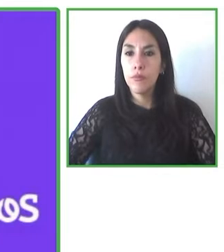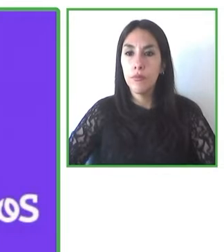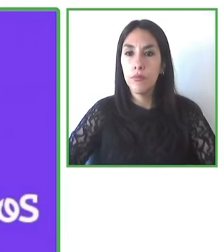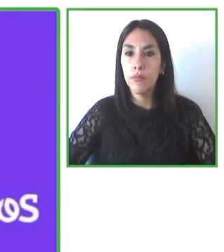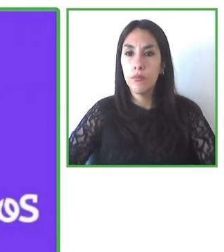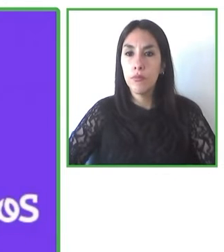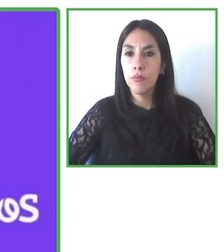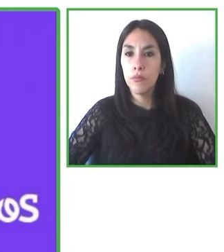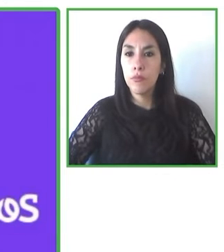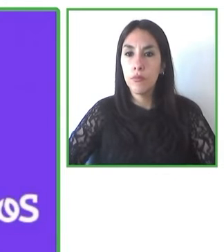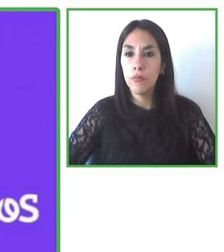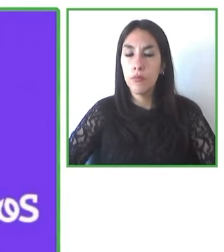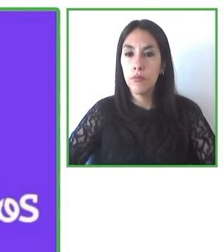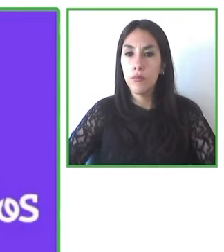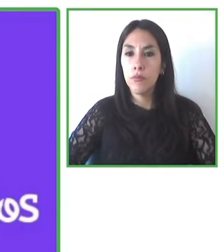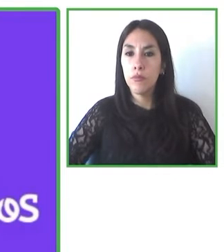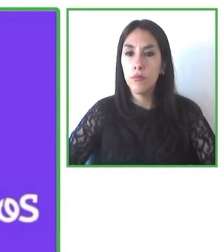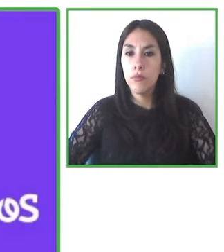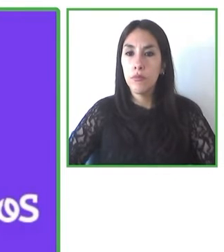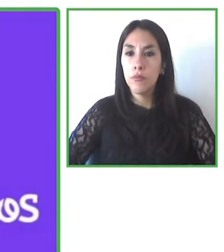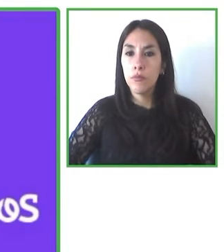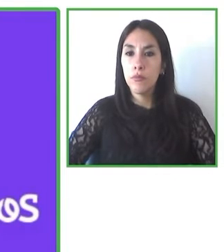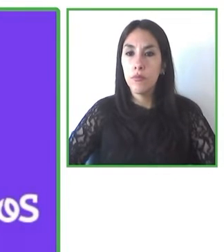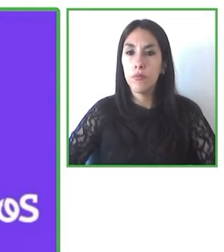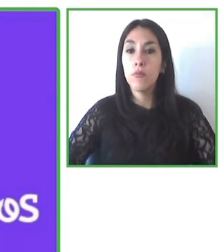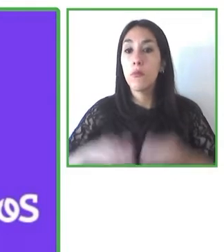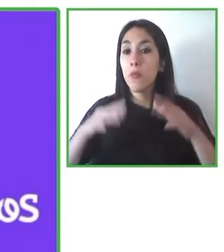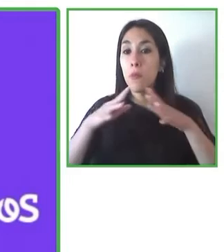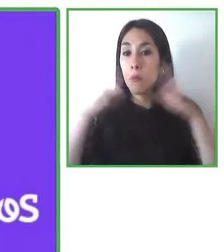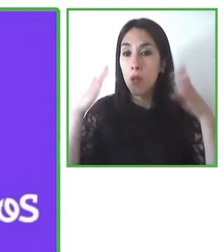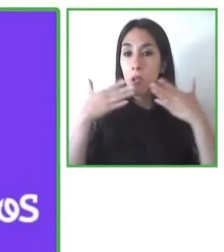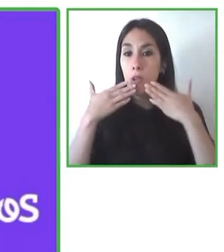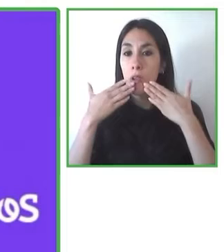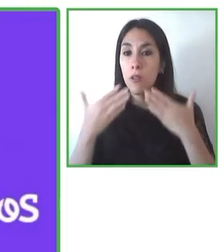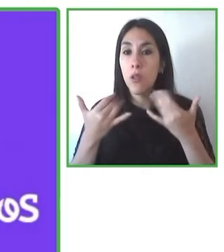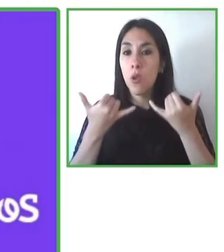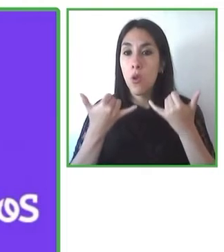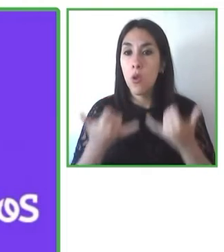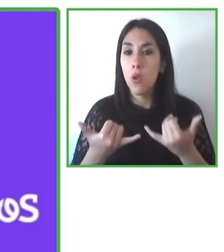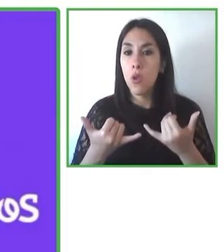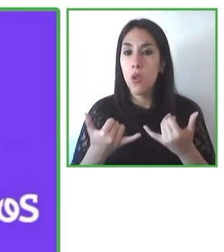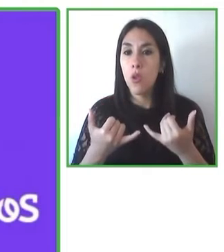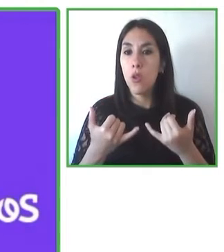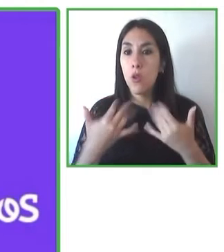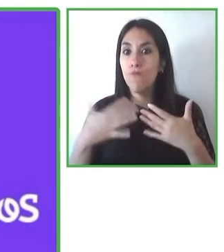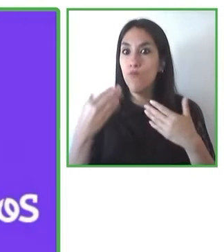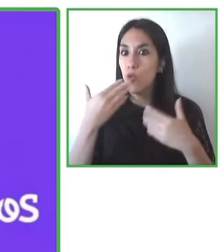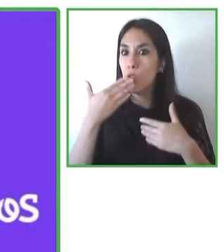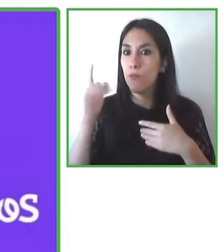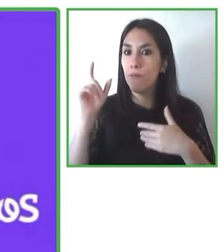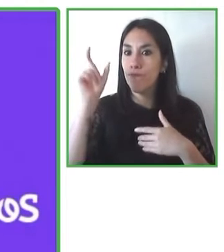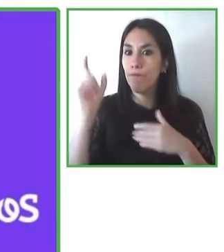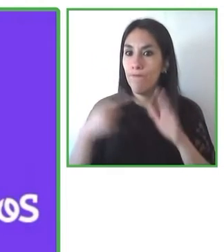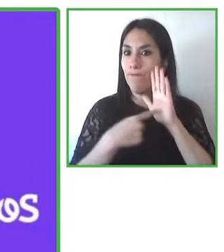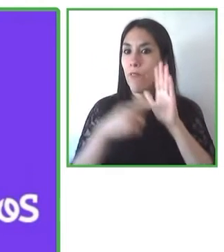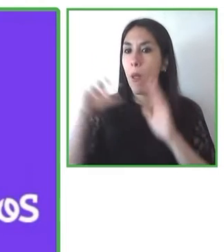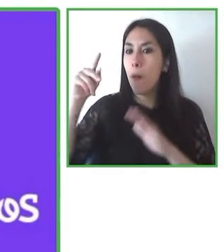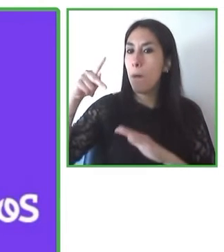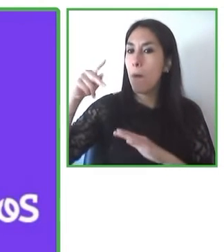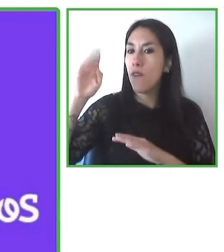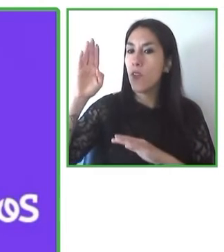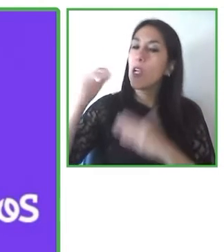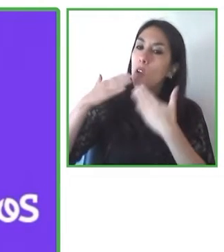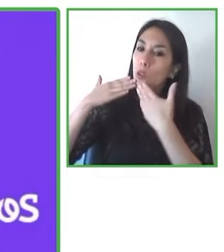Muchas gracias por esa buena presentación, Pablo. Como se mencionó, yo soy